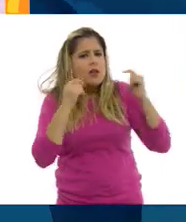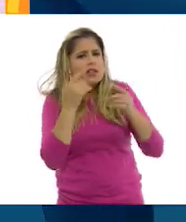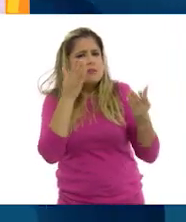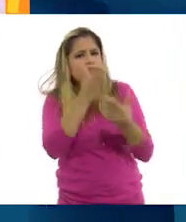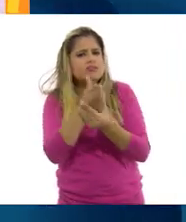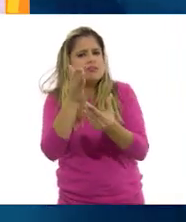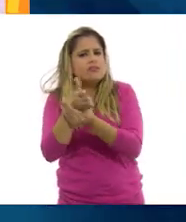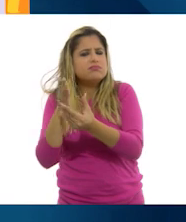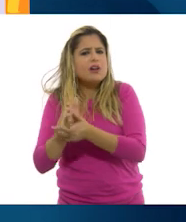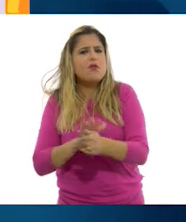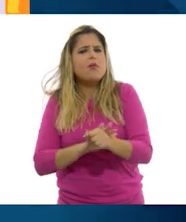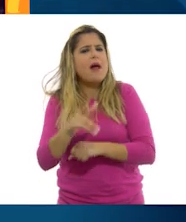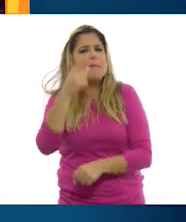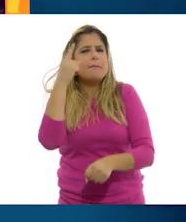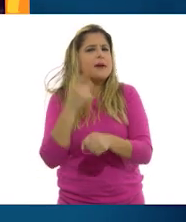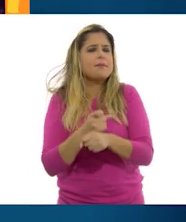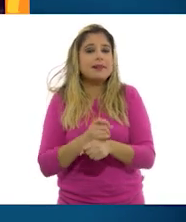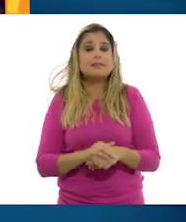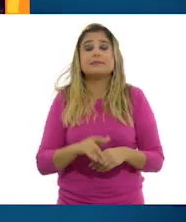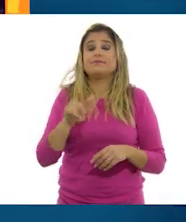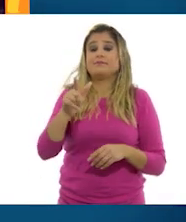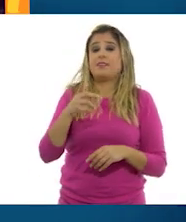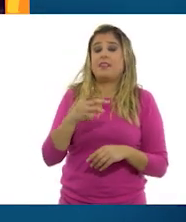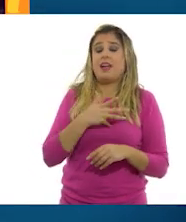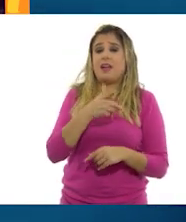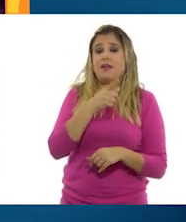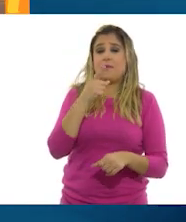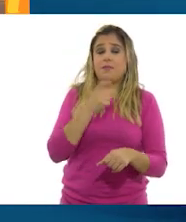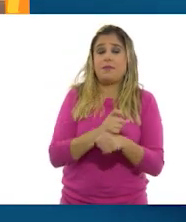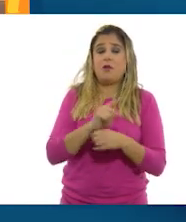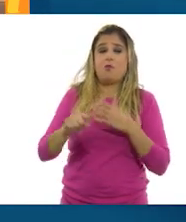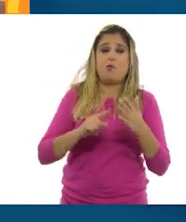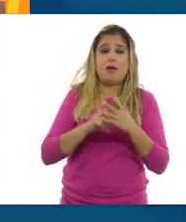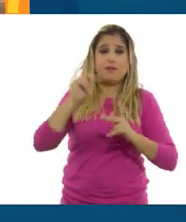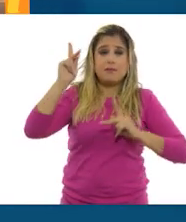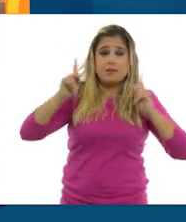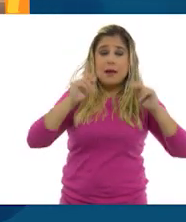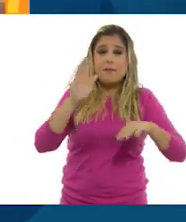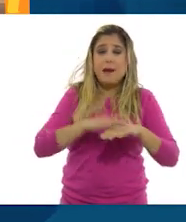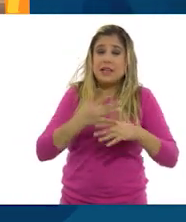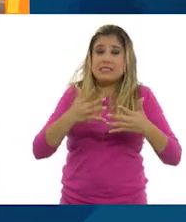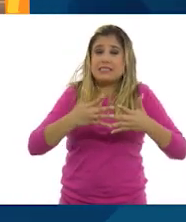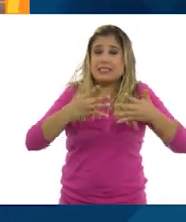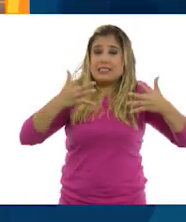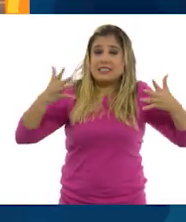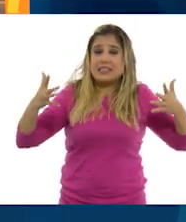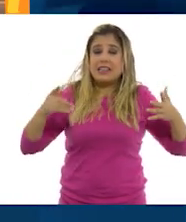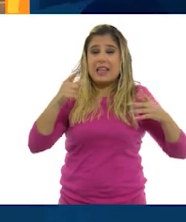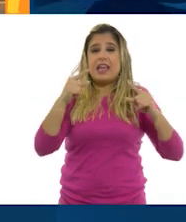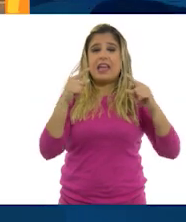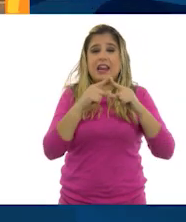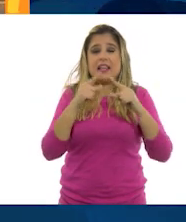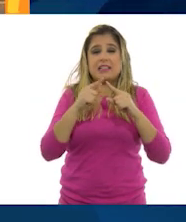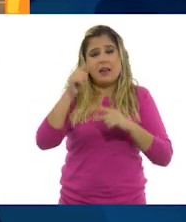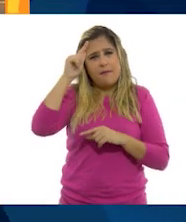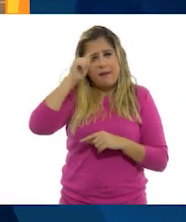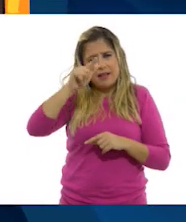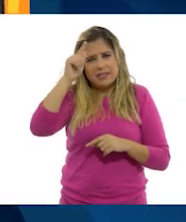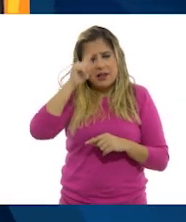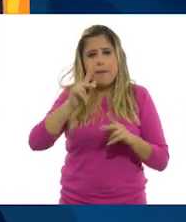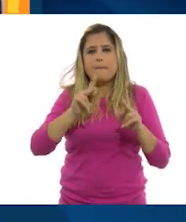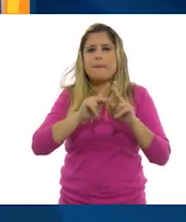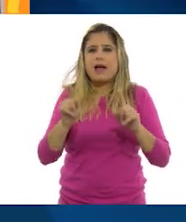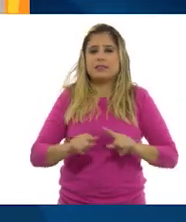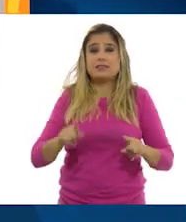nos podemos perder de Costa de Marfil? Tenemos una de las basílicas más grandes del mundo, que es la Basílica Nuestra Señora de la